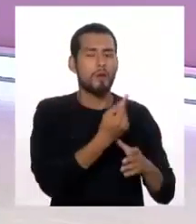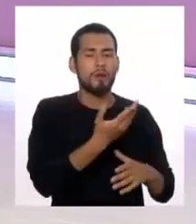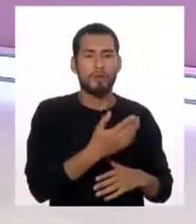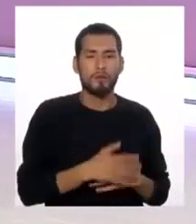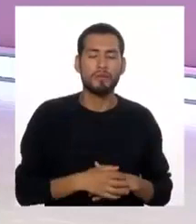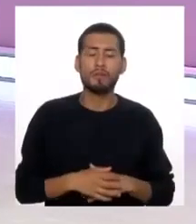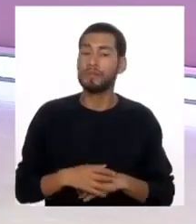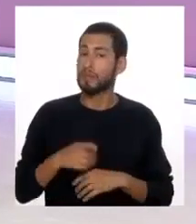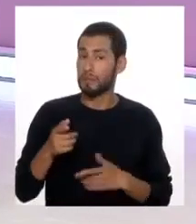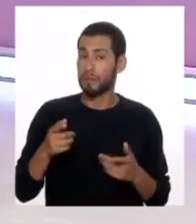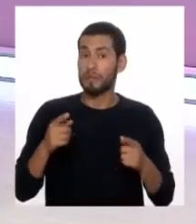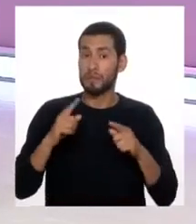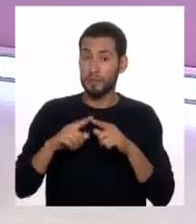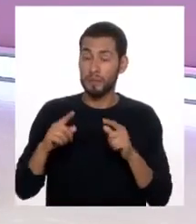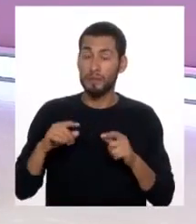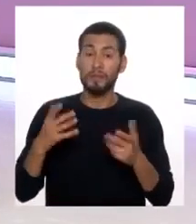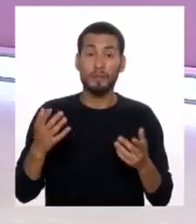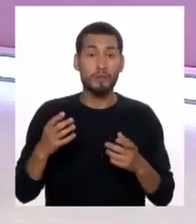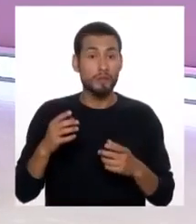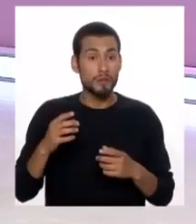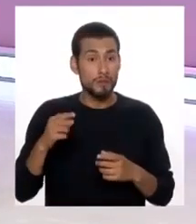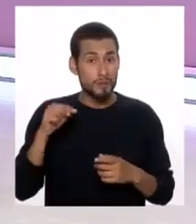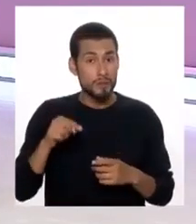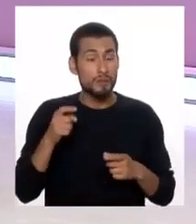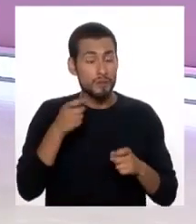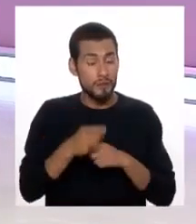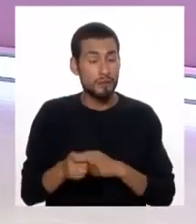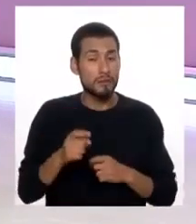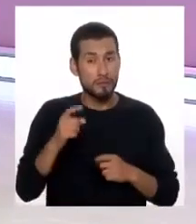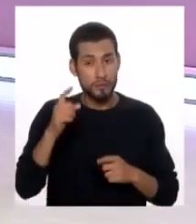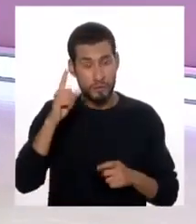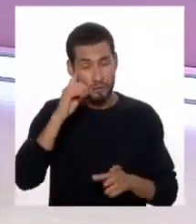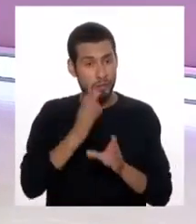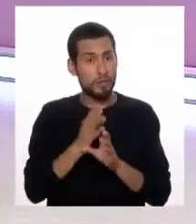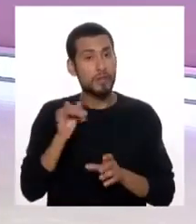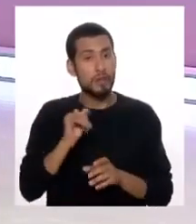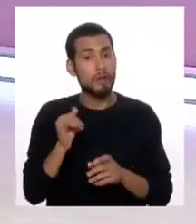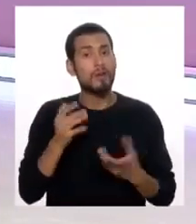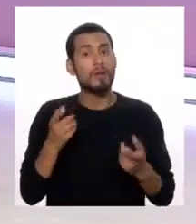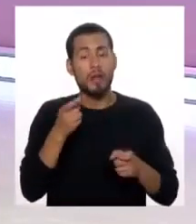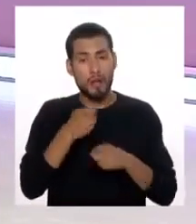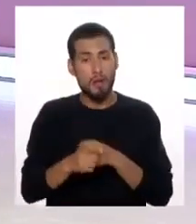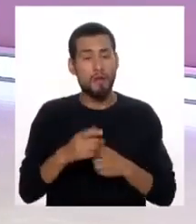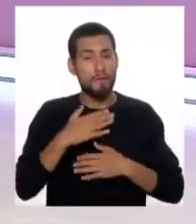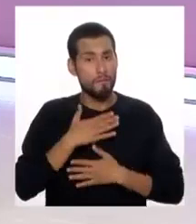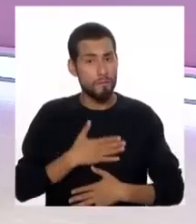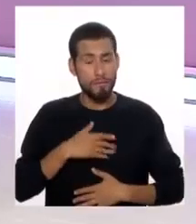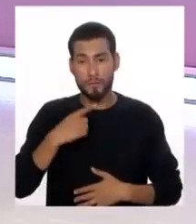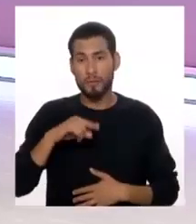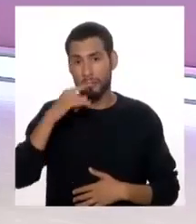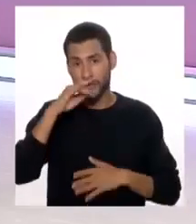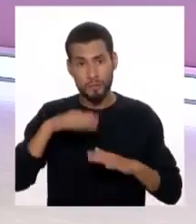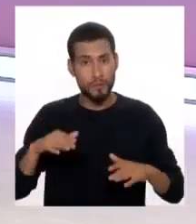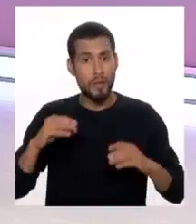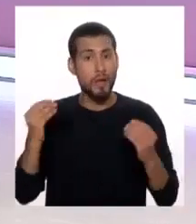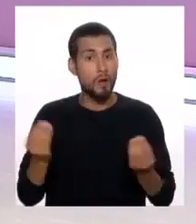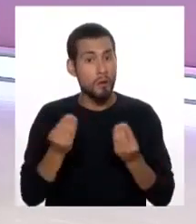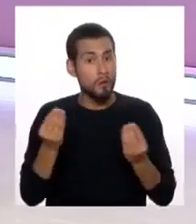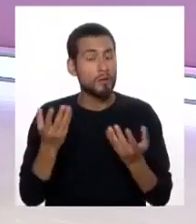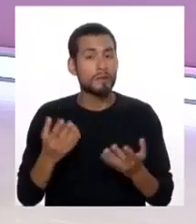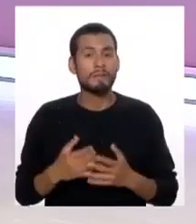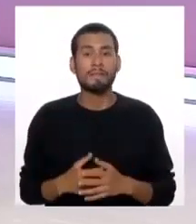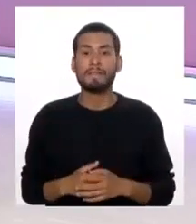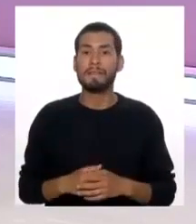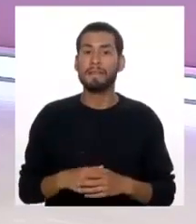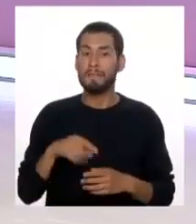Y muy independientemente también a que hay un daño psicológico, también va a haber un daño físico. Son niños o adolescentes que